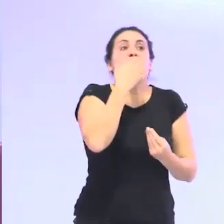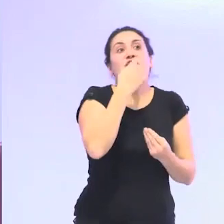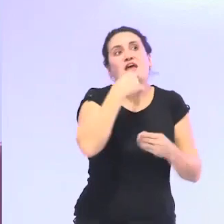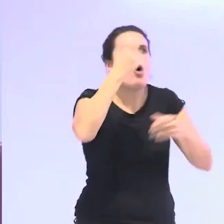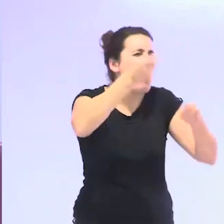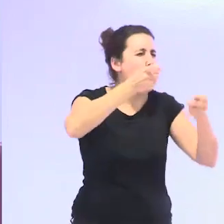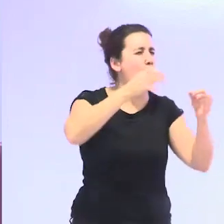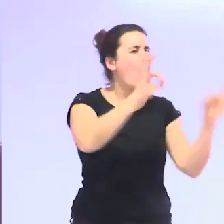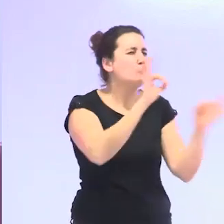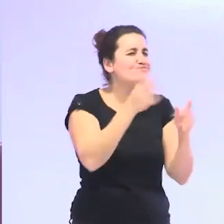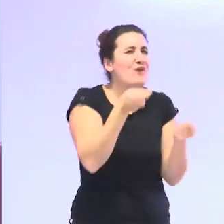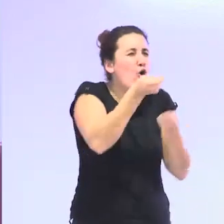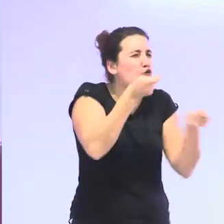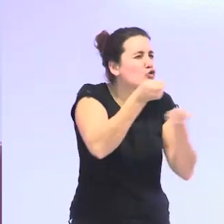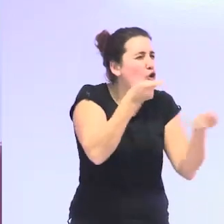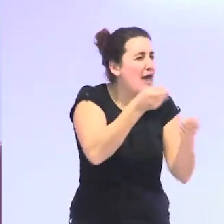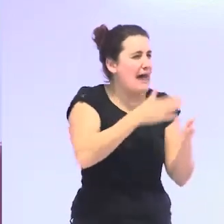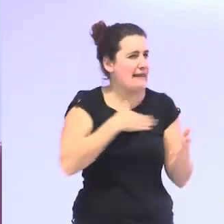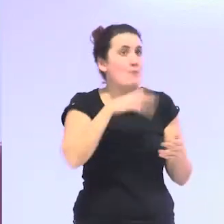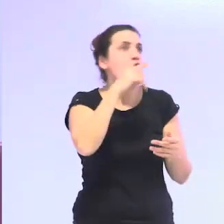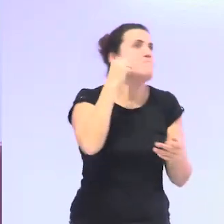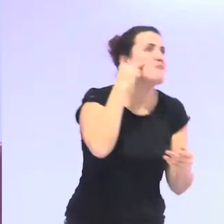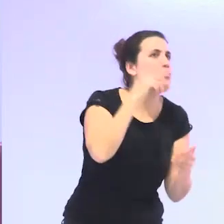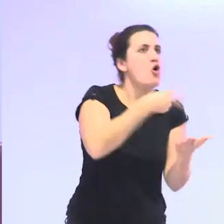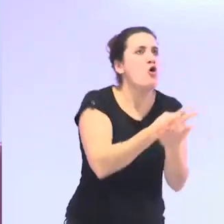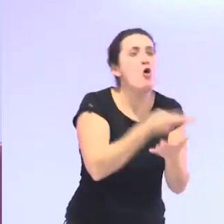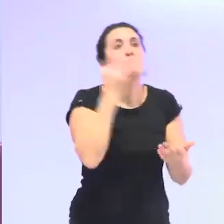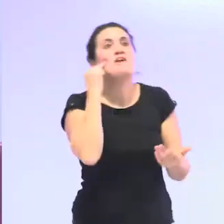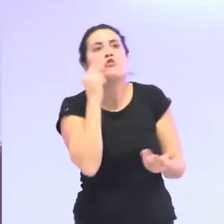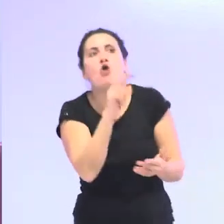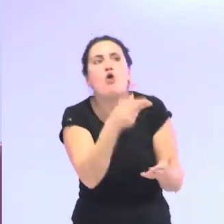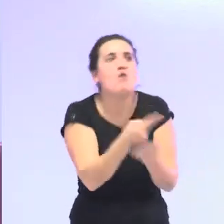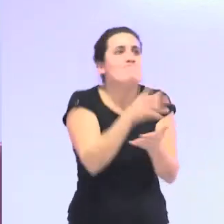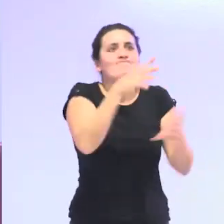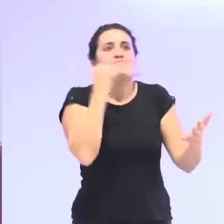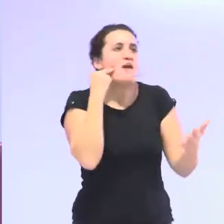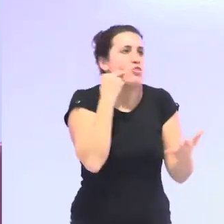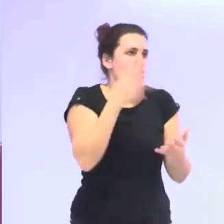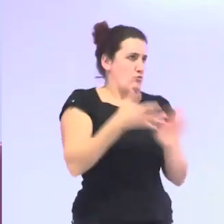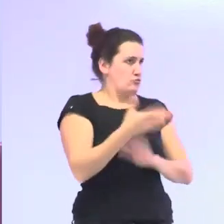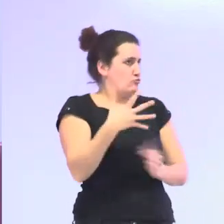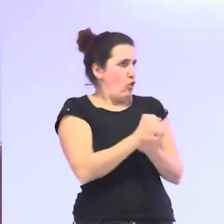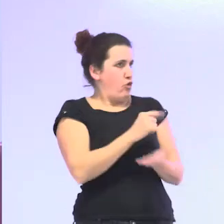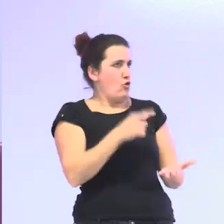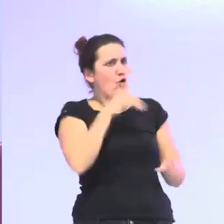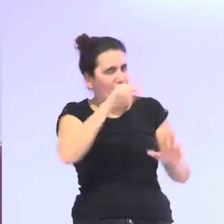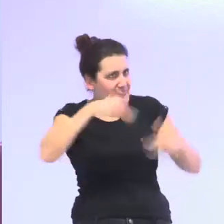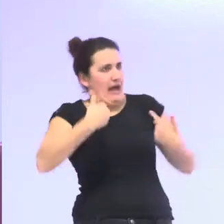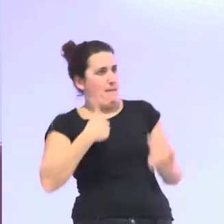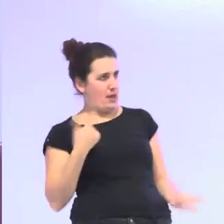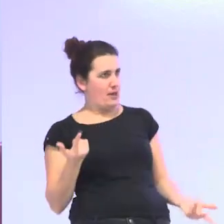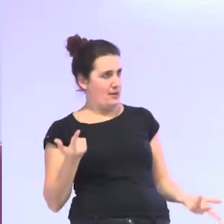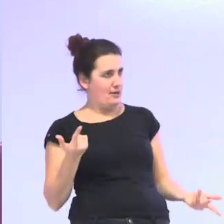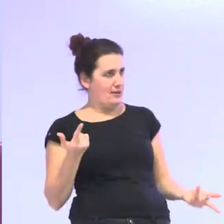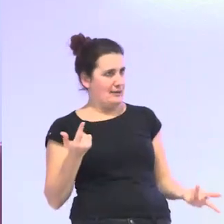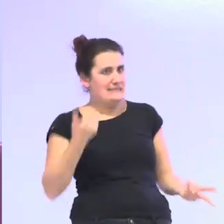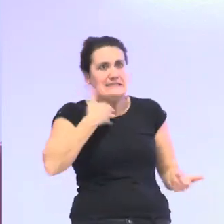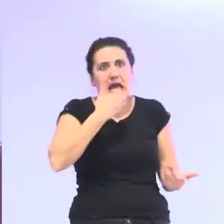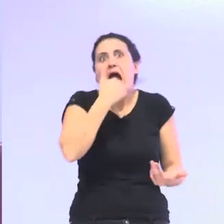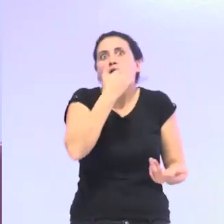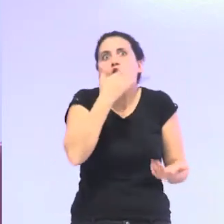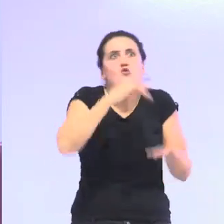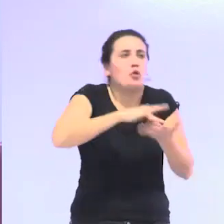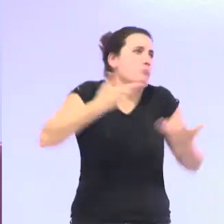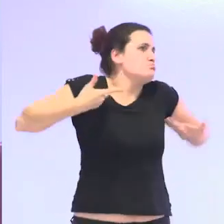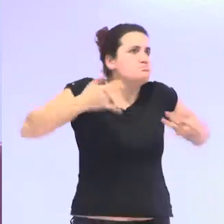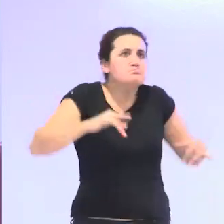controlan y te someten por miedo a que te caiga por miedo a que te pase por miedo por miedo bueno oye déjame que si me tiene que pasar algo que me